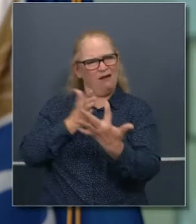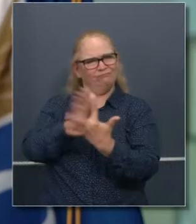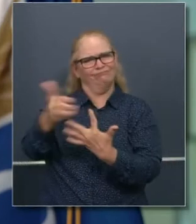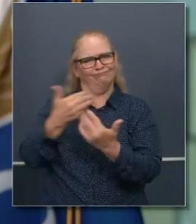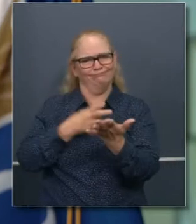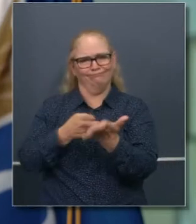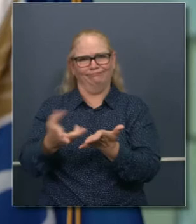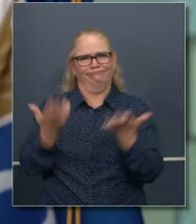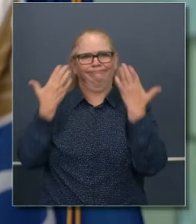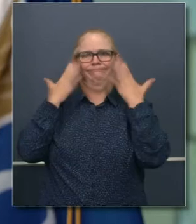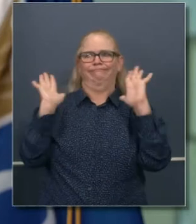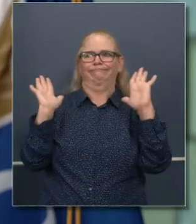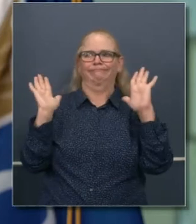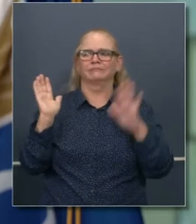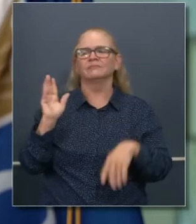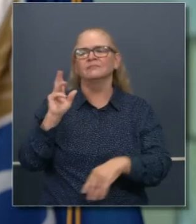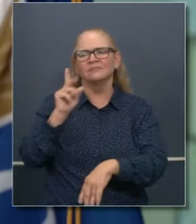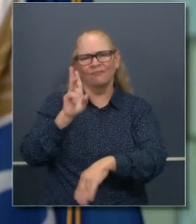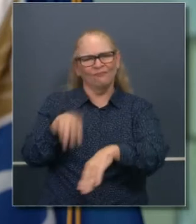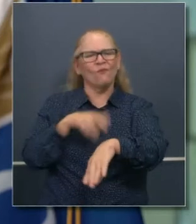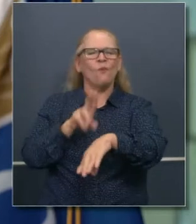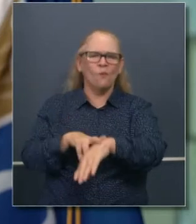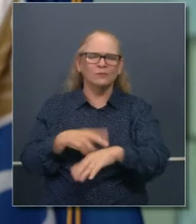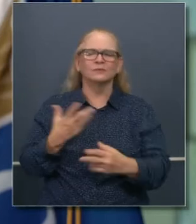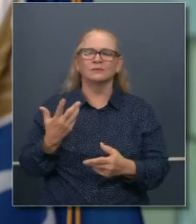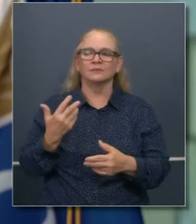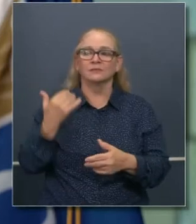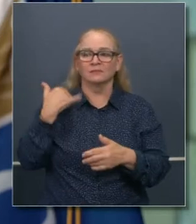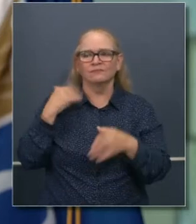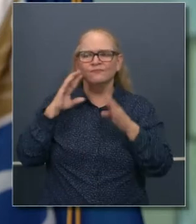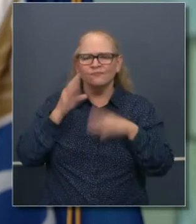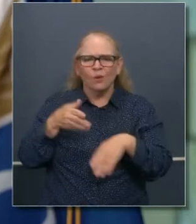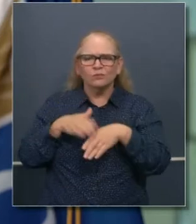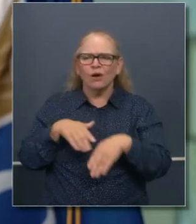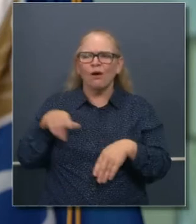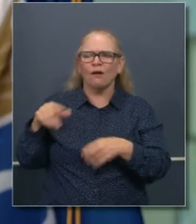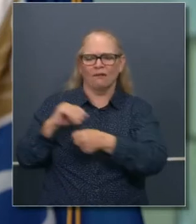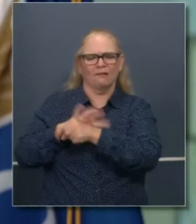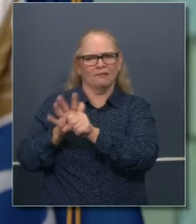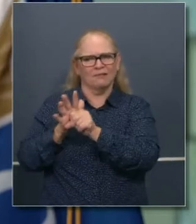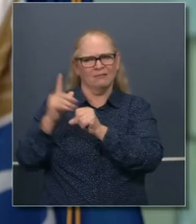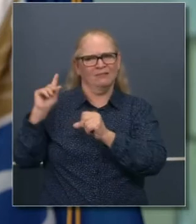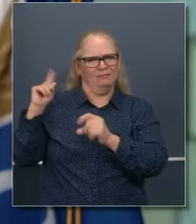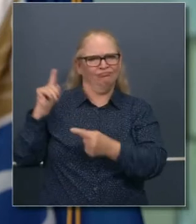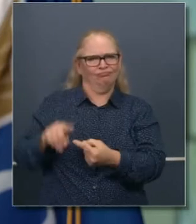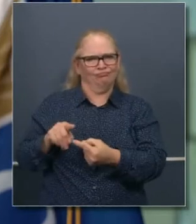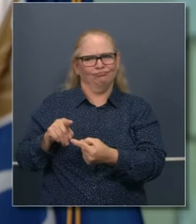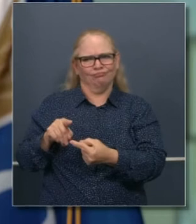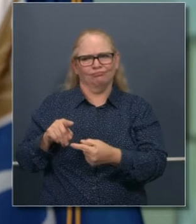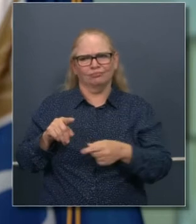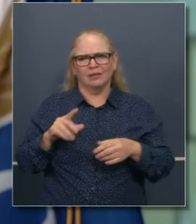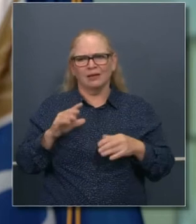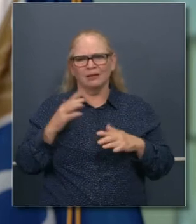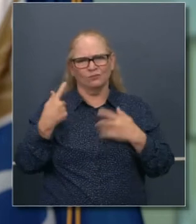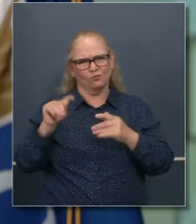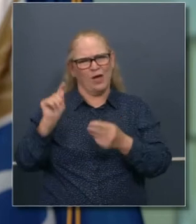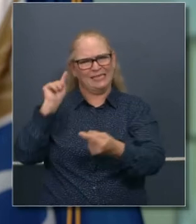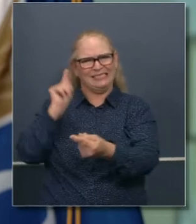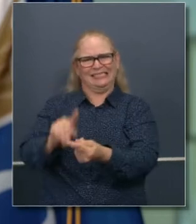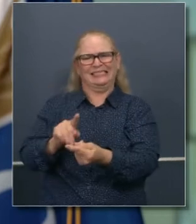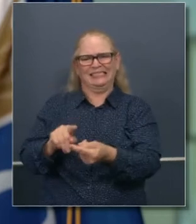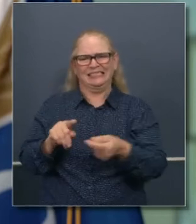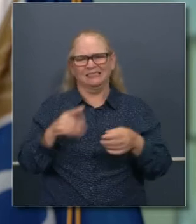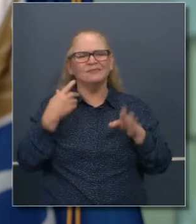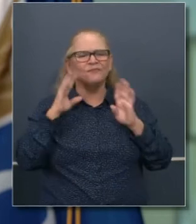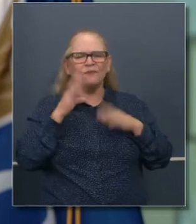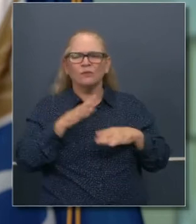transparente. Definitivamente estoy absolutamente concentrado en doblar esta curva y mitigar el daño de esta